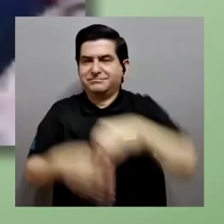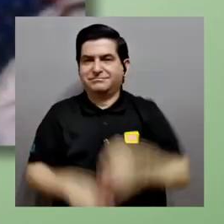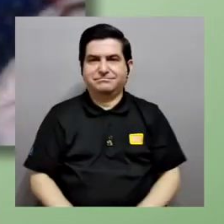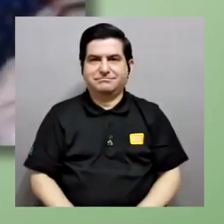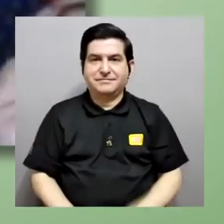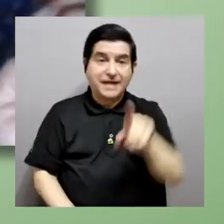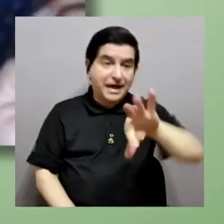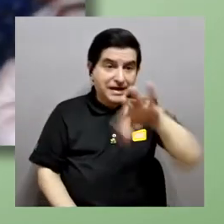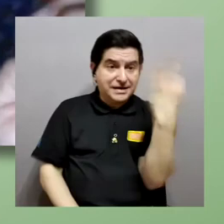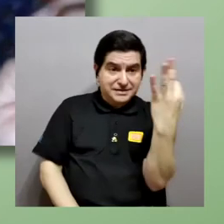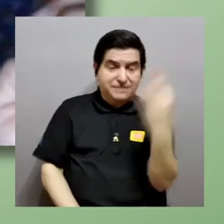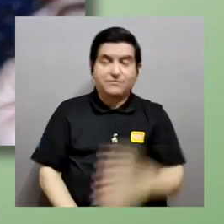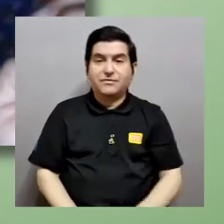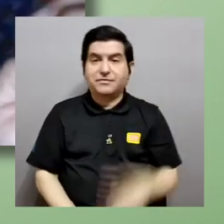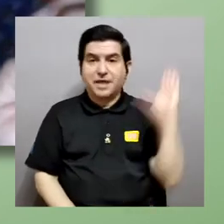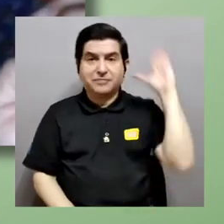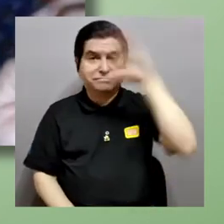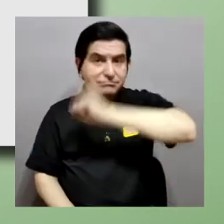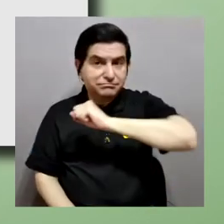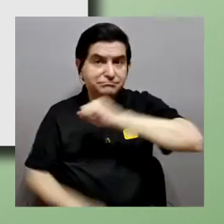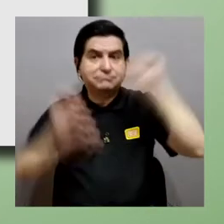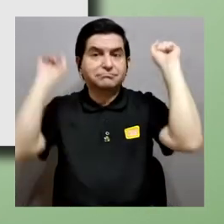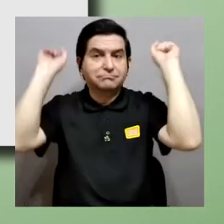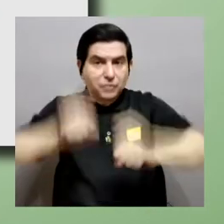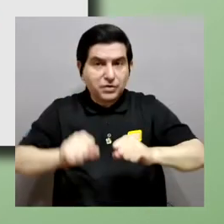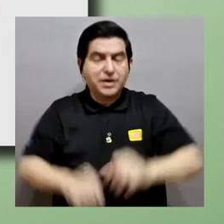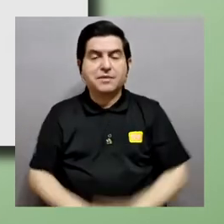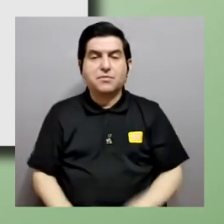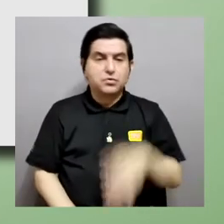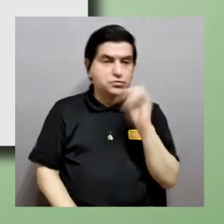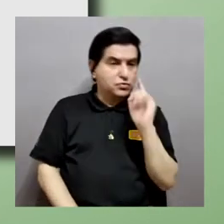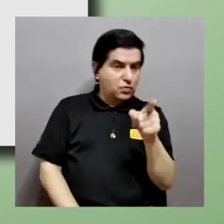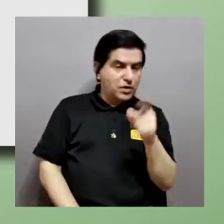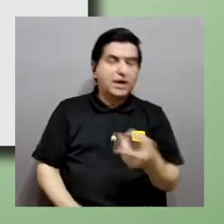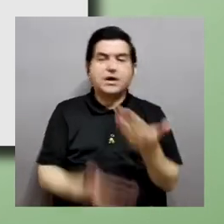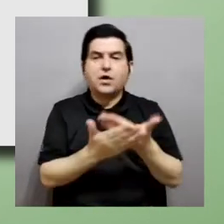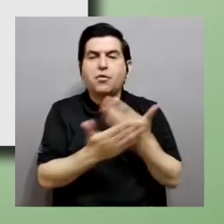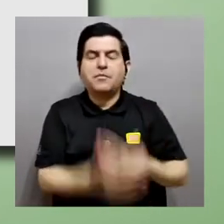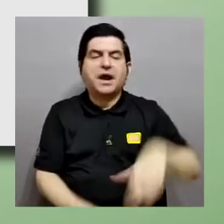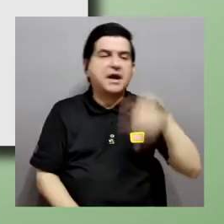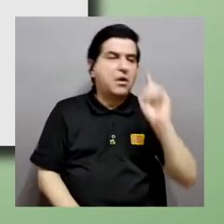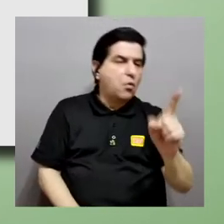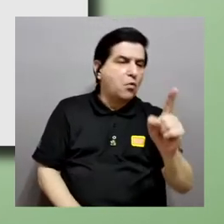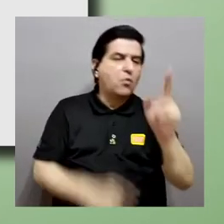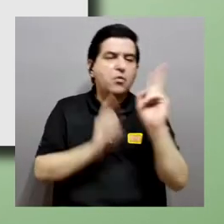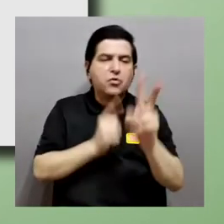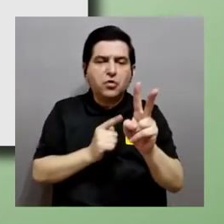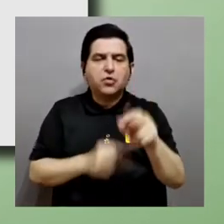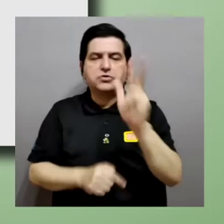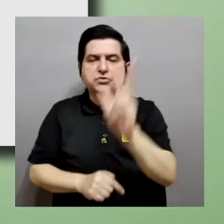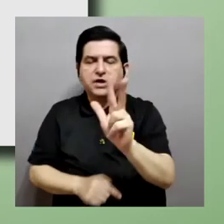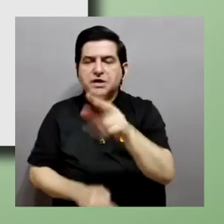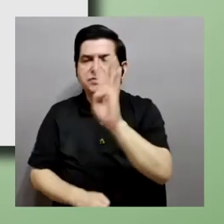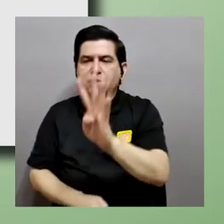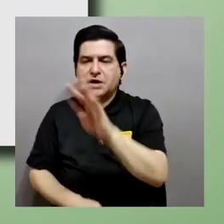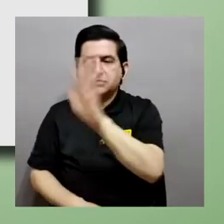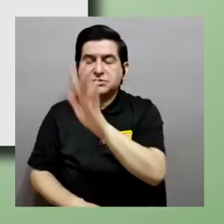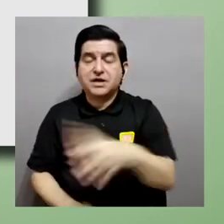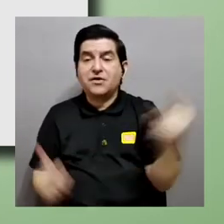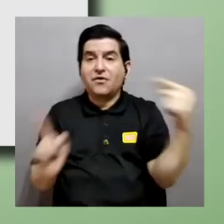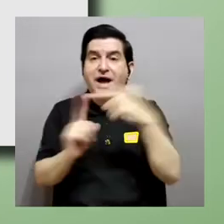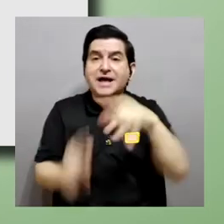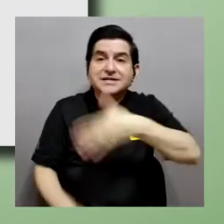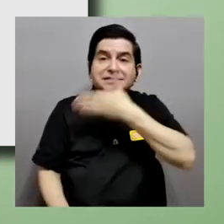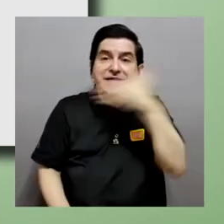como ven acá, podríamos, con esa proteasa, probar el compuesto 1, el 2, el 3, el 4, el 5, encontrar la mejor posición de cada uno de compuestos